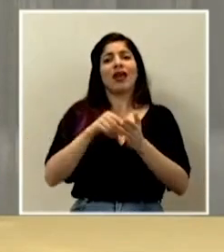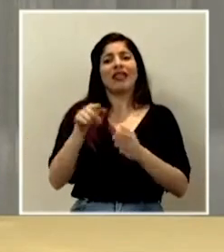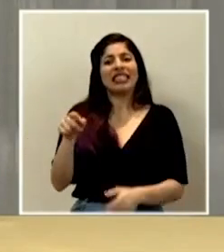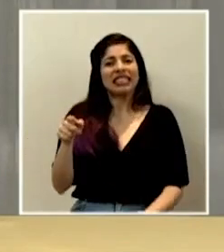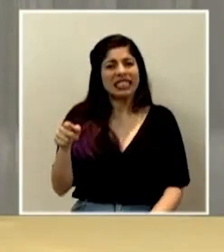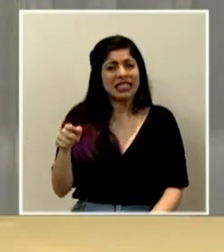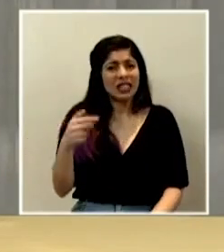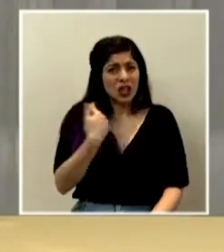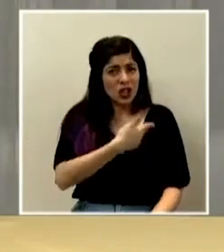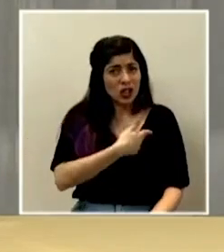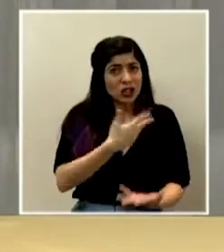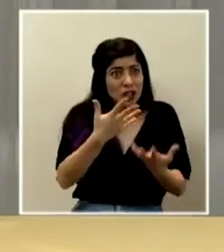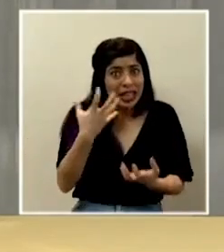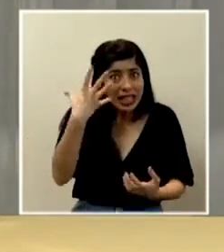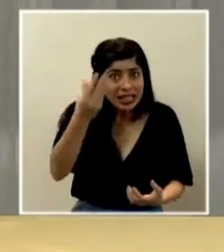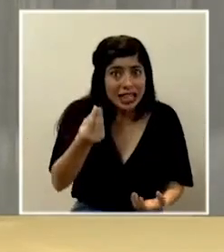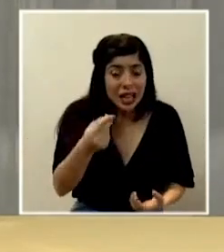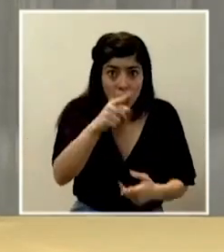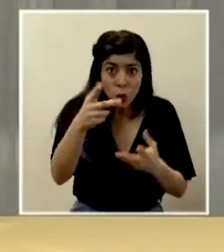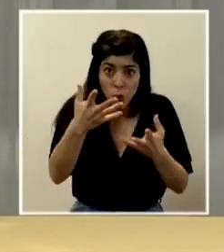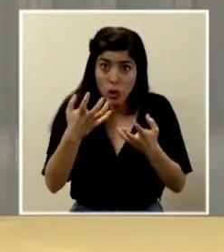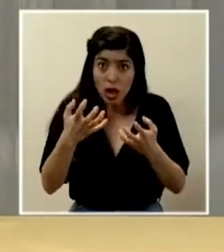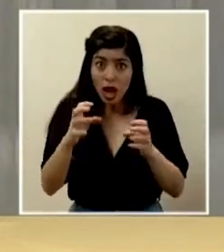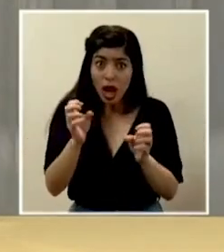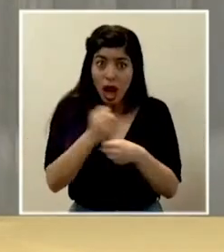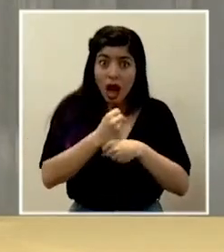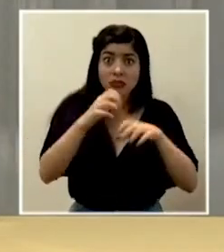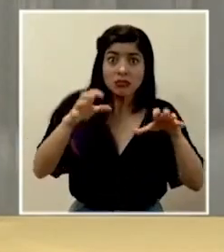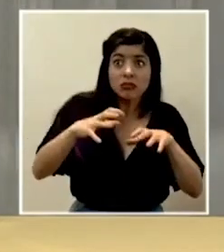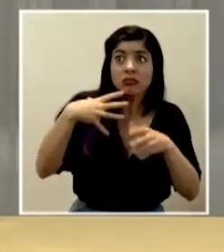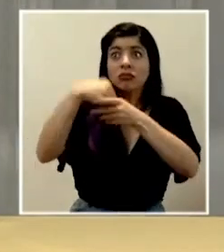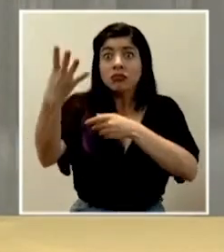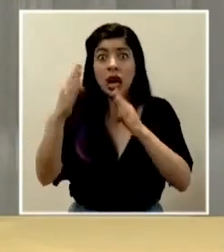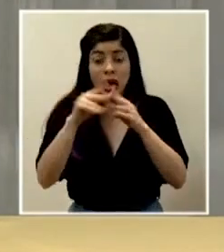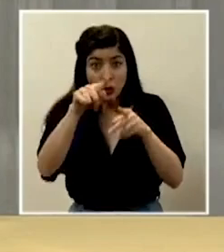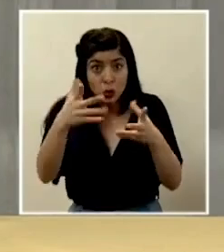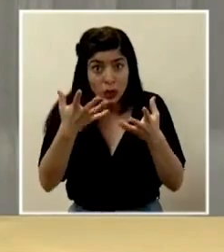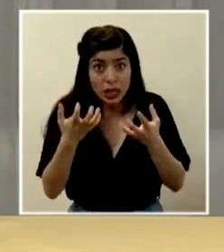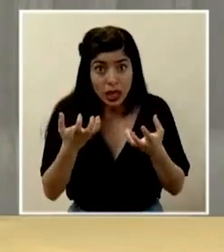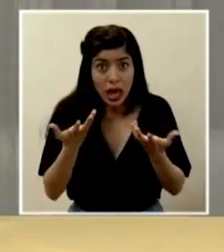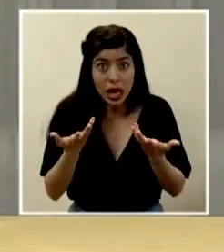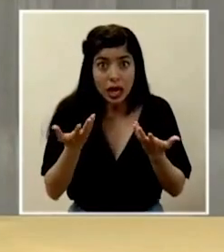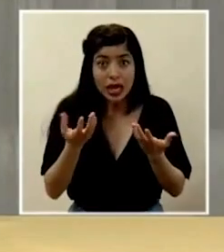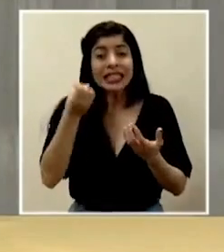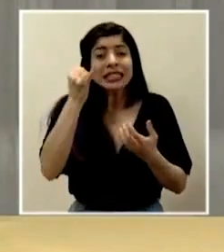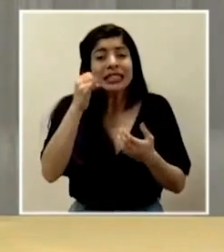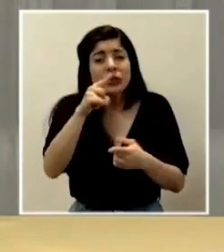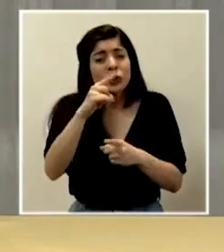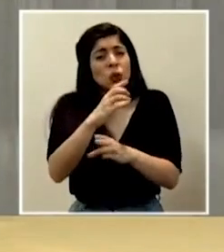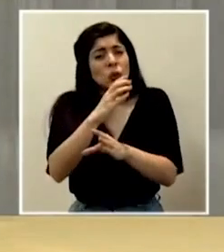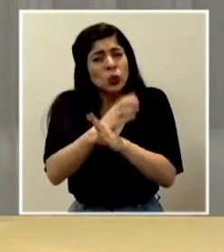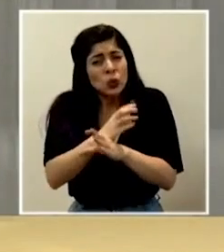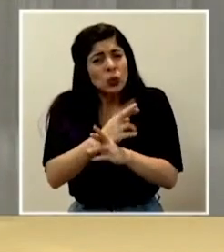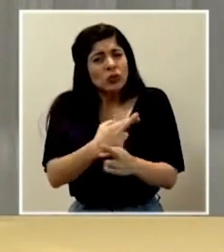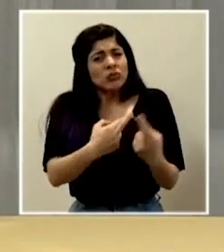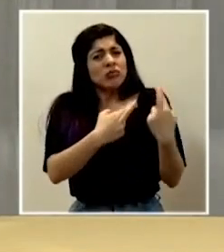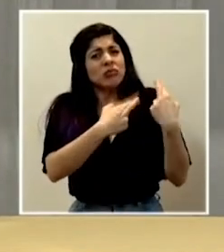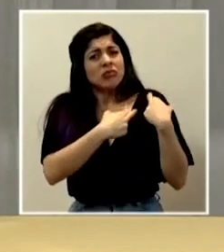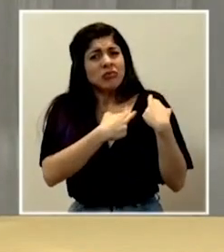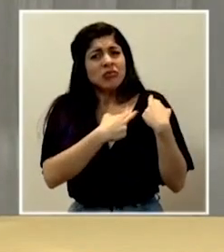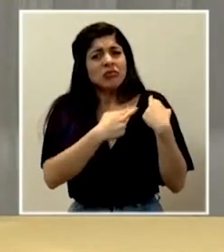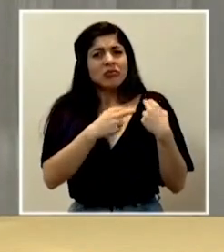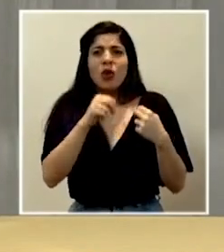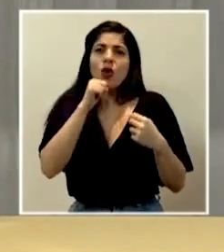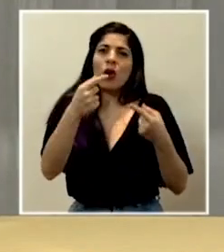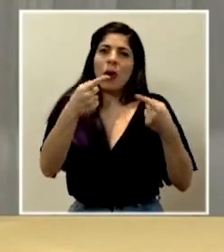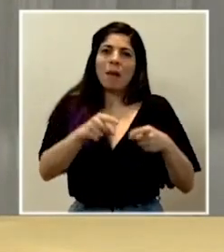queremos de verdad salir, queremos poder ir a hacer actividades fuera de nuestra casa. Si lo hacemos con todo el cuidado y con toda la responsabilidad, no va a ocurrir lo